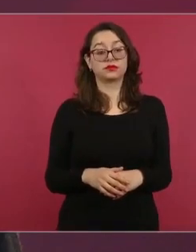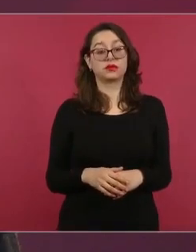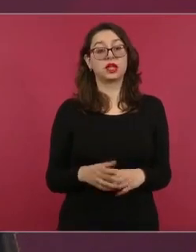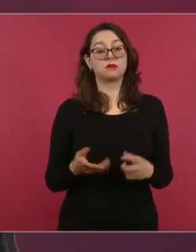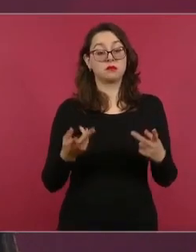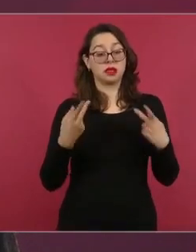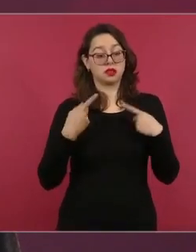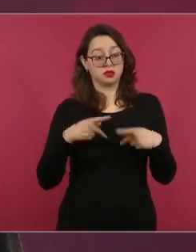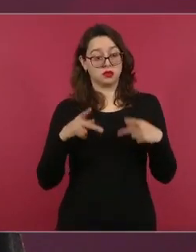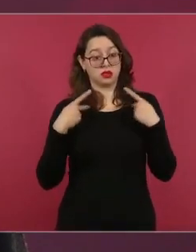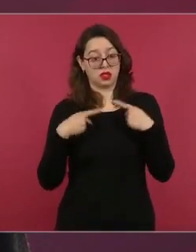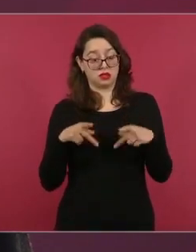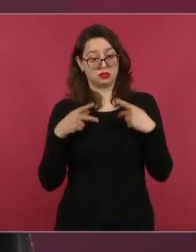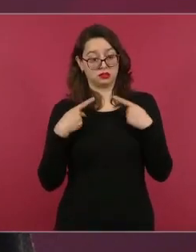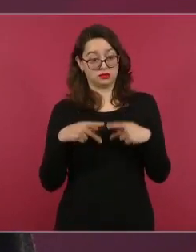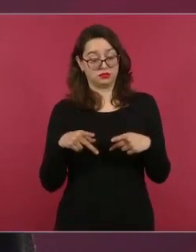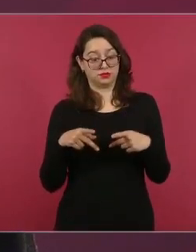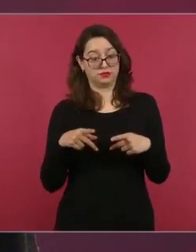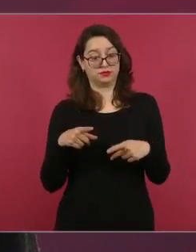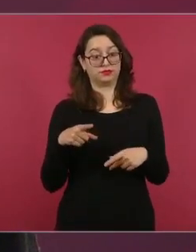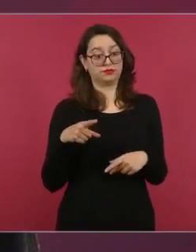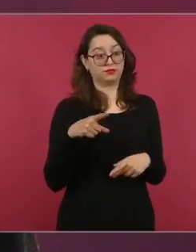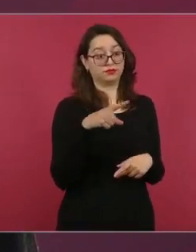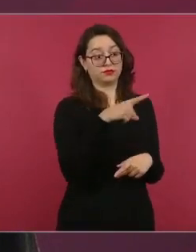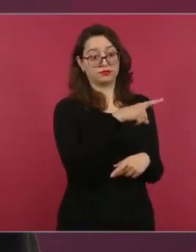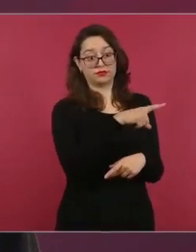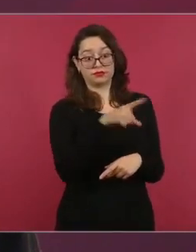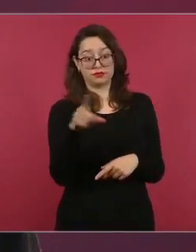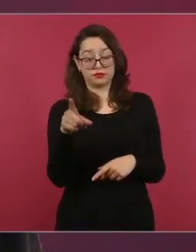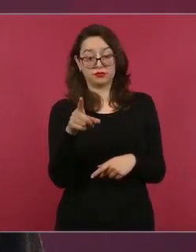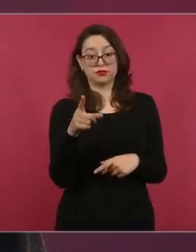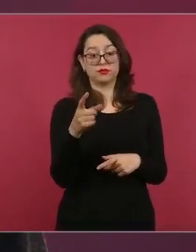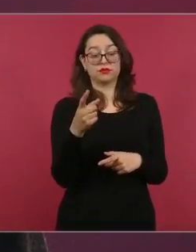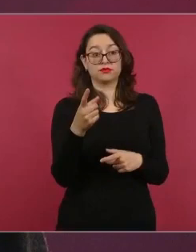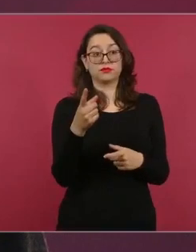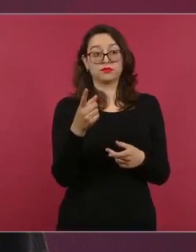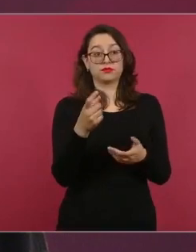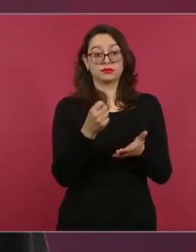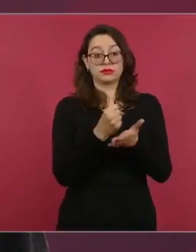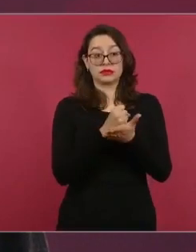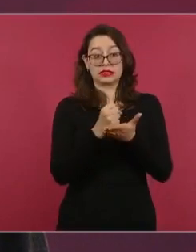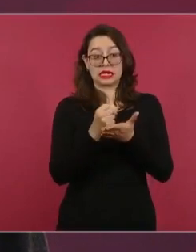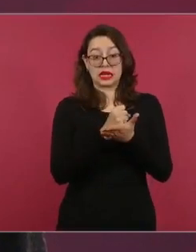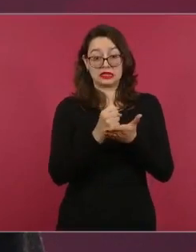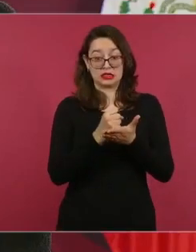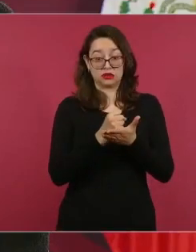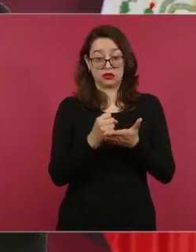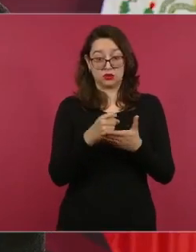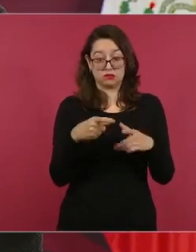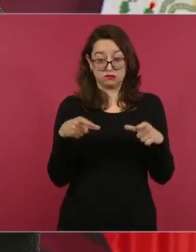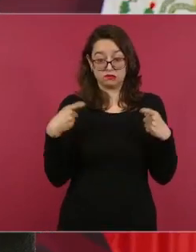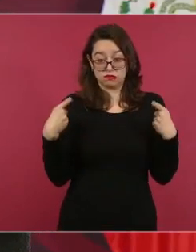soliciten crédito. Esto va destinado